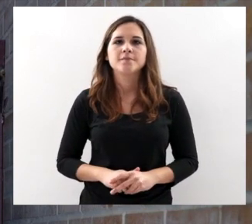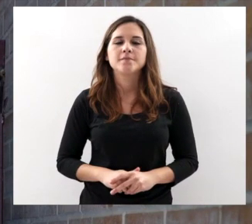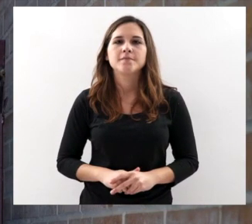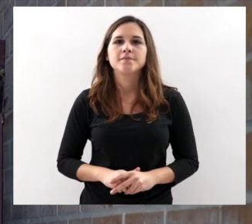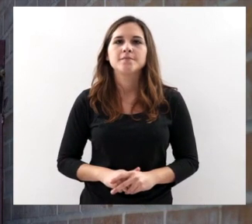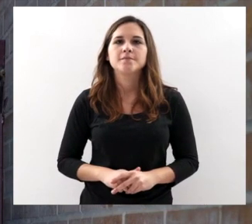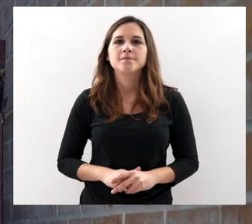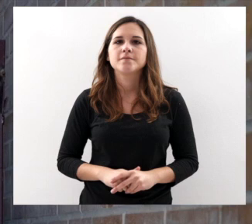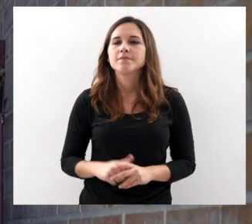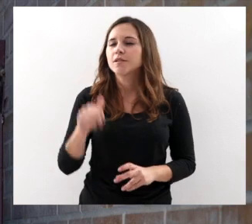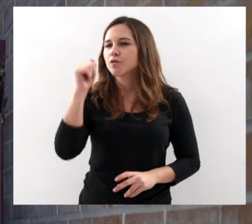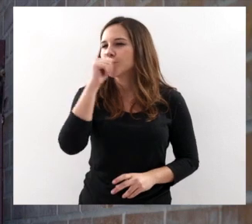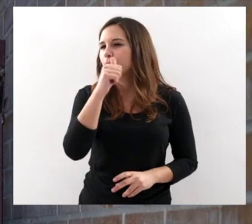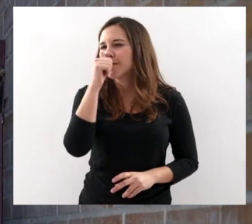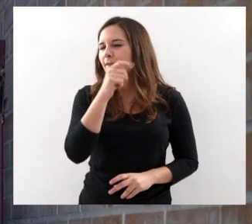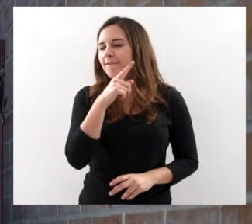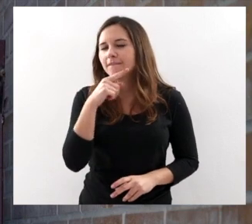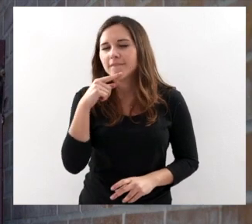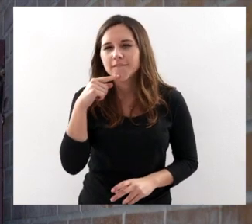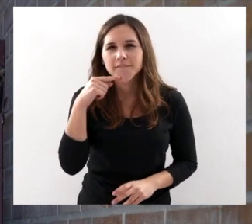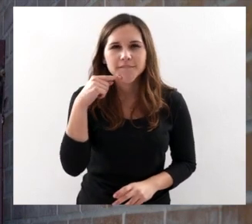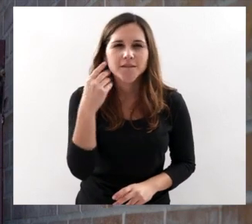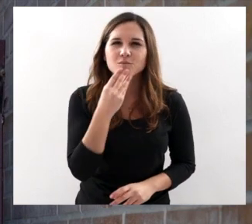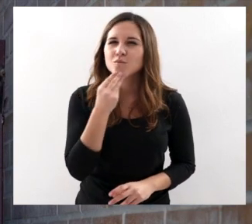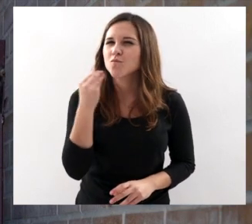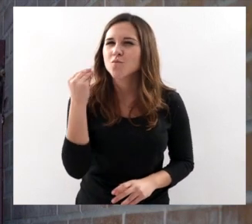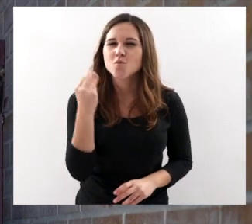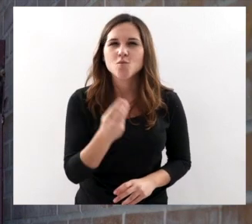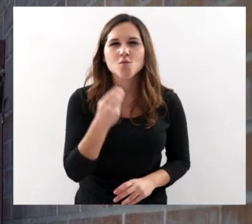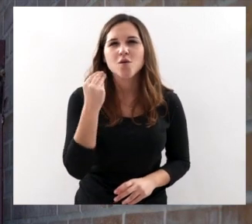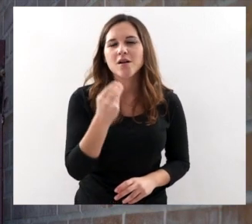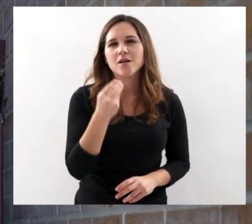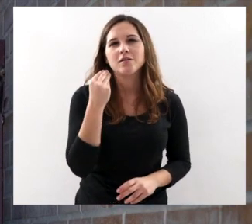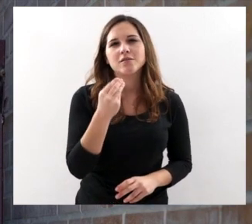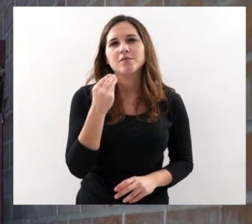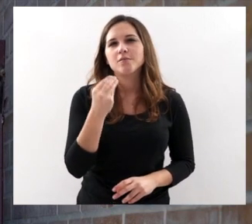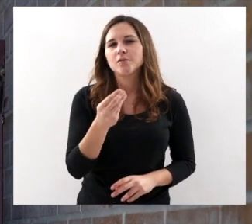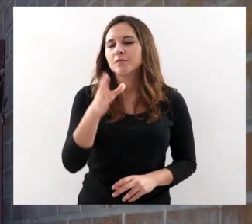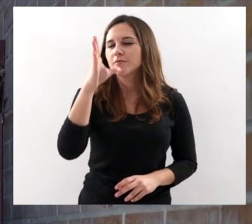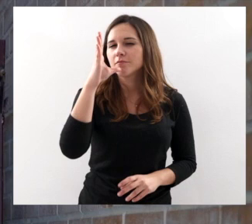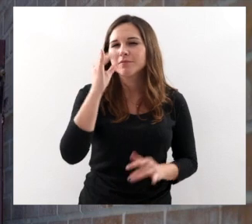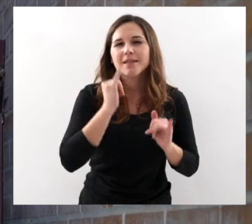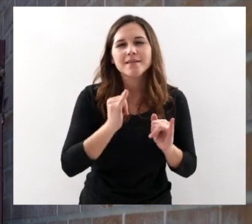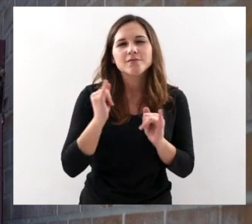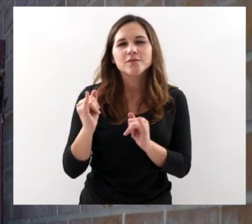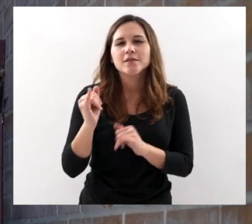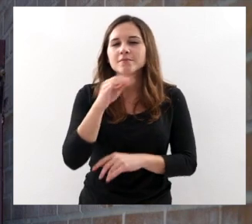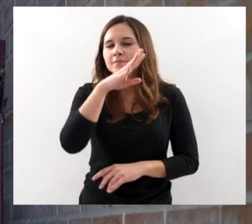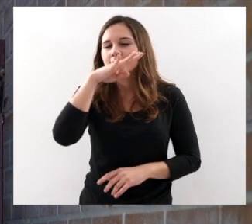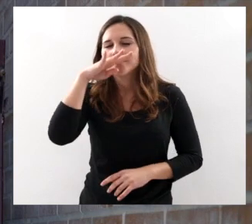Es una auténtica delicia Poder vereditarse En olor este vino Y en disfrutar de su aroma